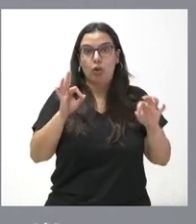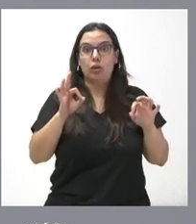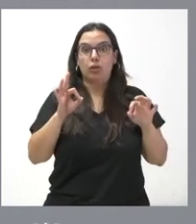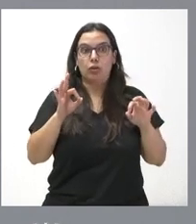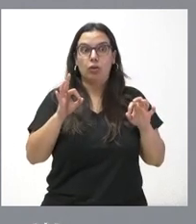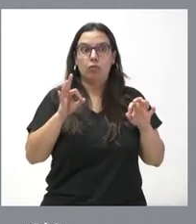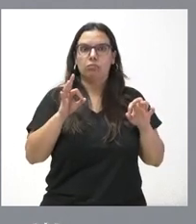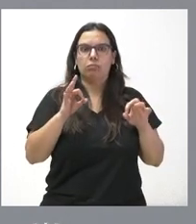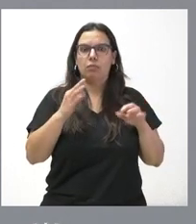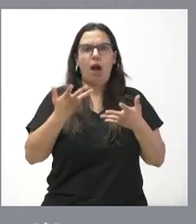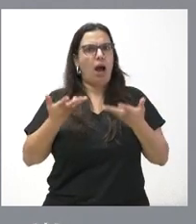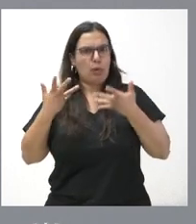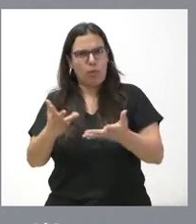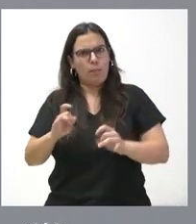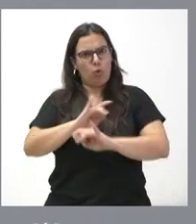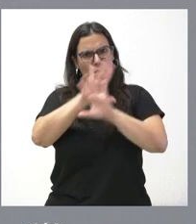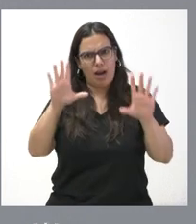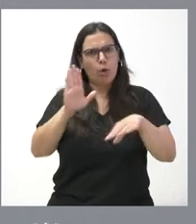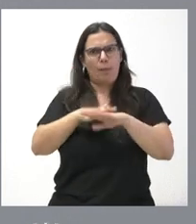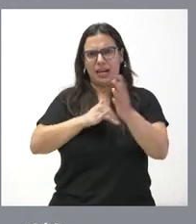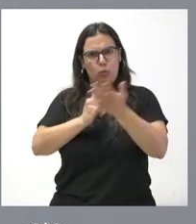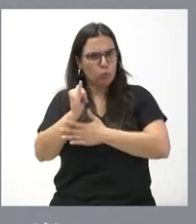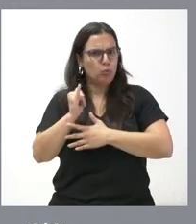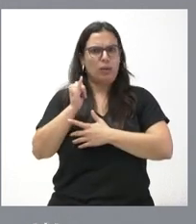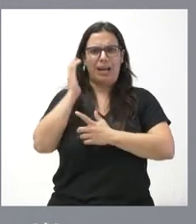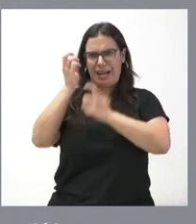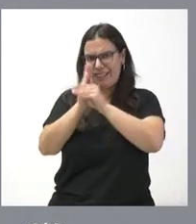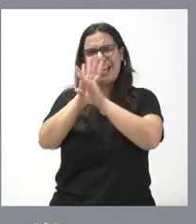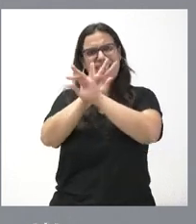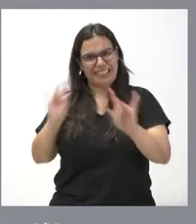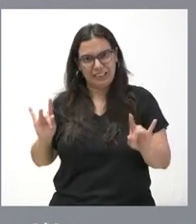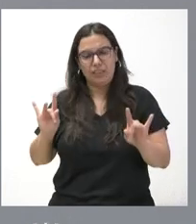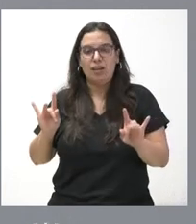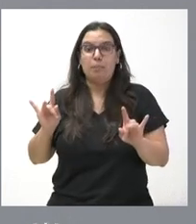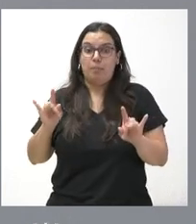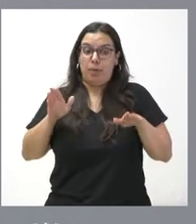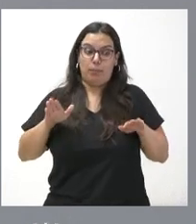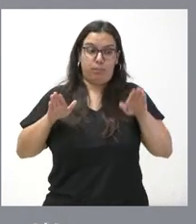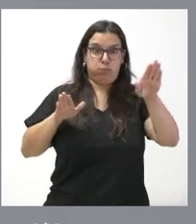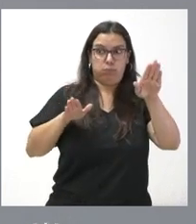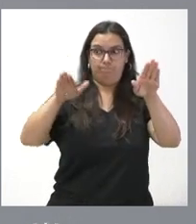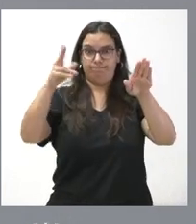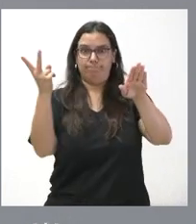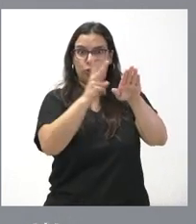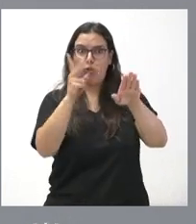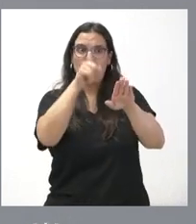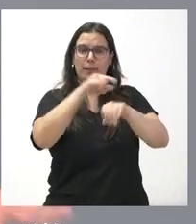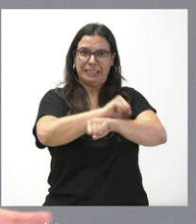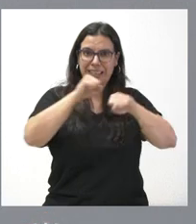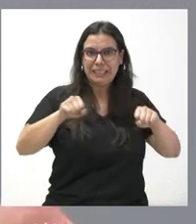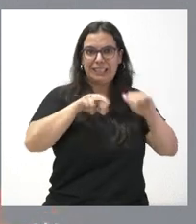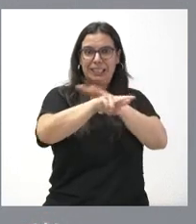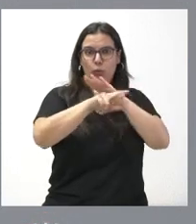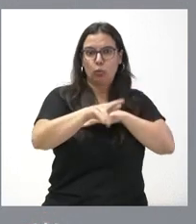creemos firmemente, es ayudar a agricultores y ganaderos, y lo vamos a ayudar, pues estamos haciendo posible por reforzar los medios que